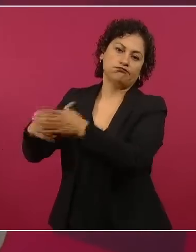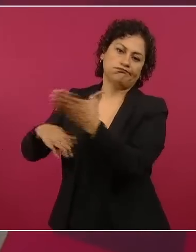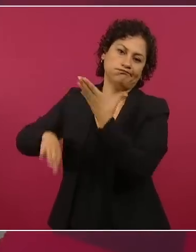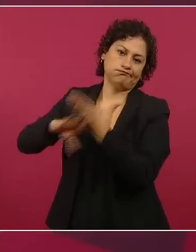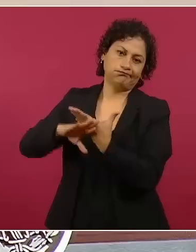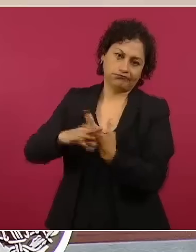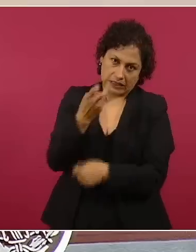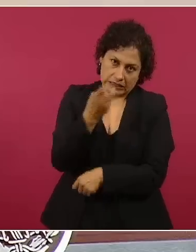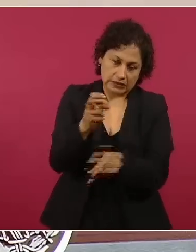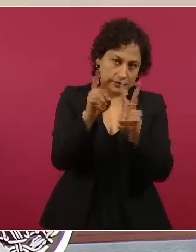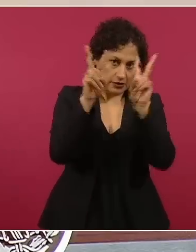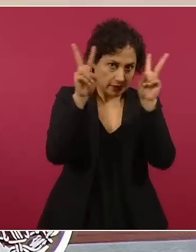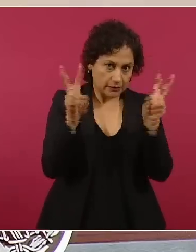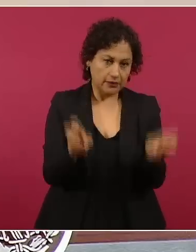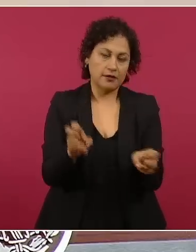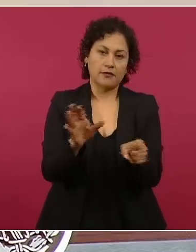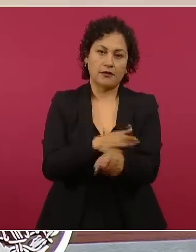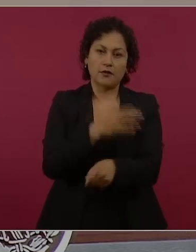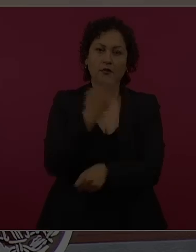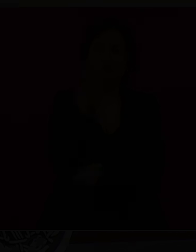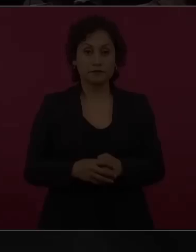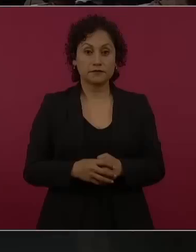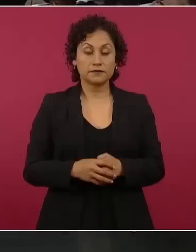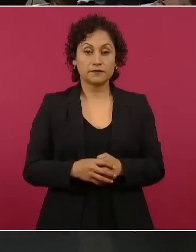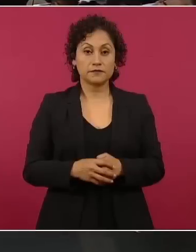Y ojalá y hagan algo.